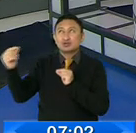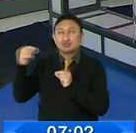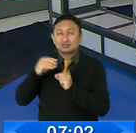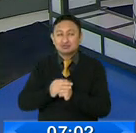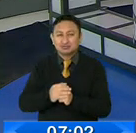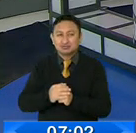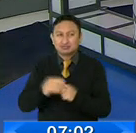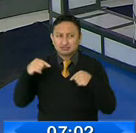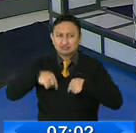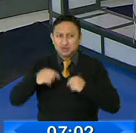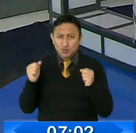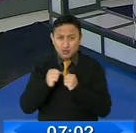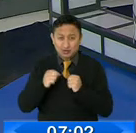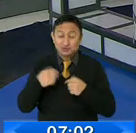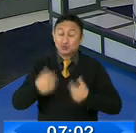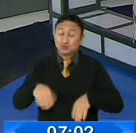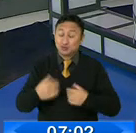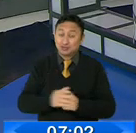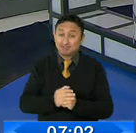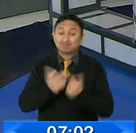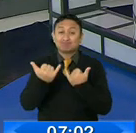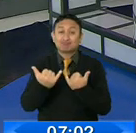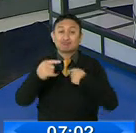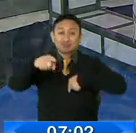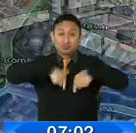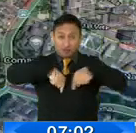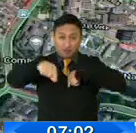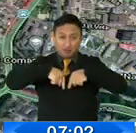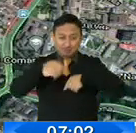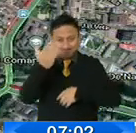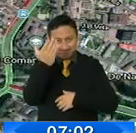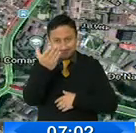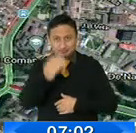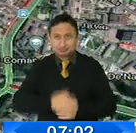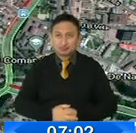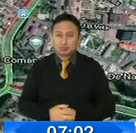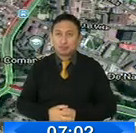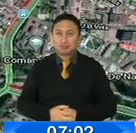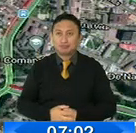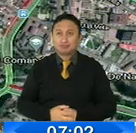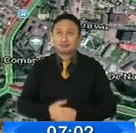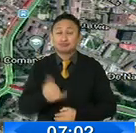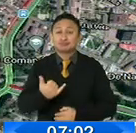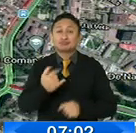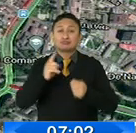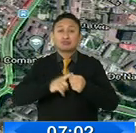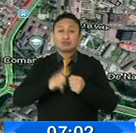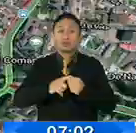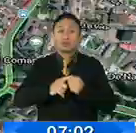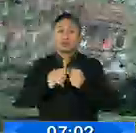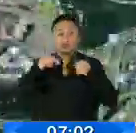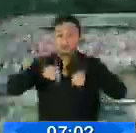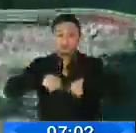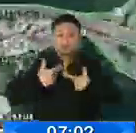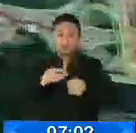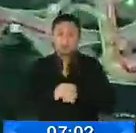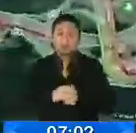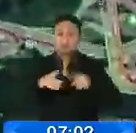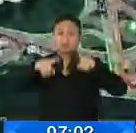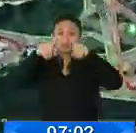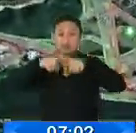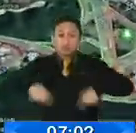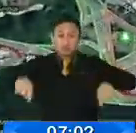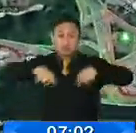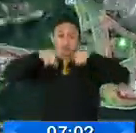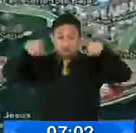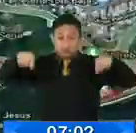complicadito y el tráfico en la ciudad, quiero verlo, ahí está en pantalla, Quito amanece así, desde el trébol y a la autopista,